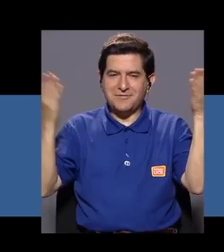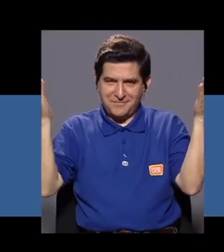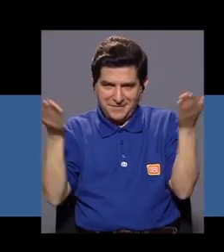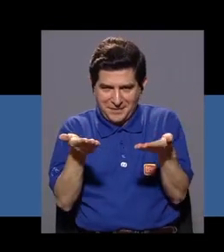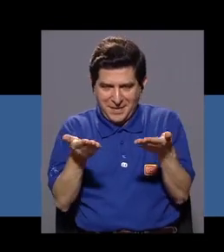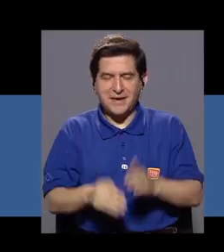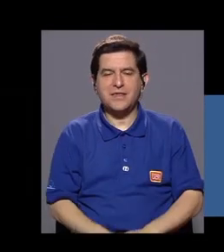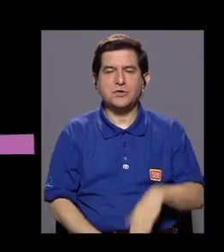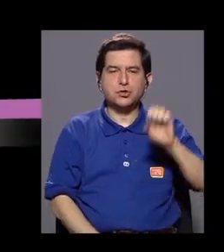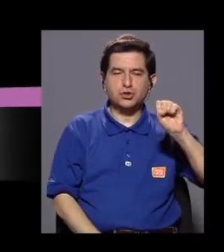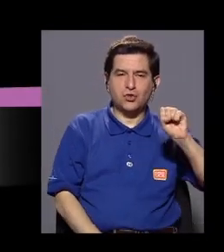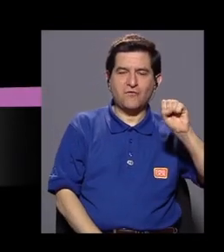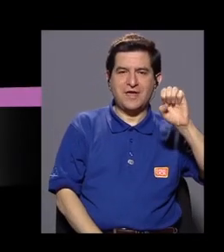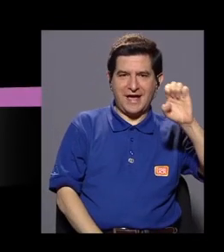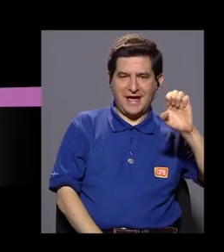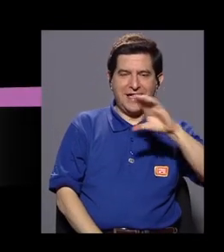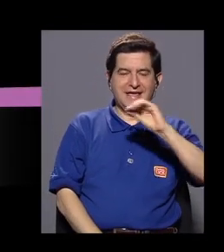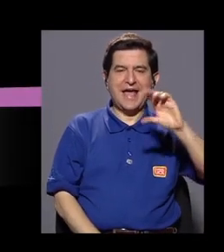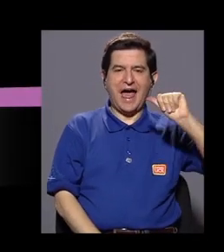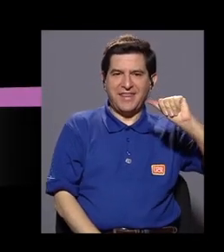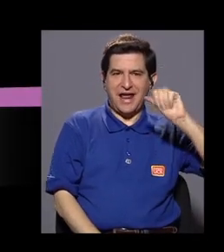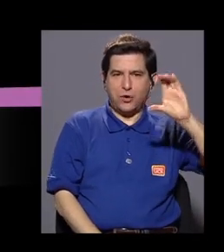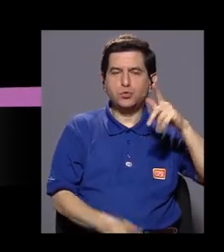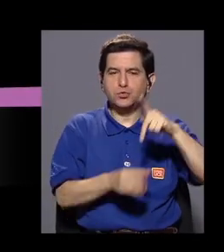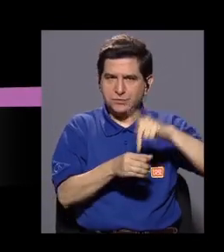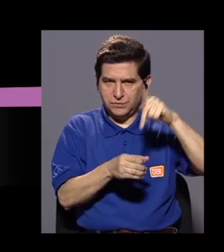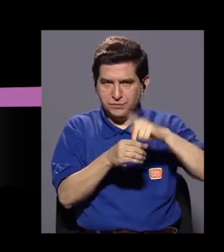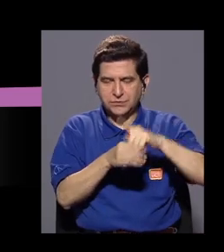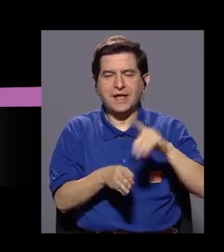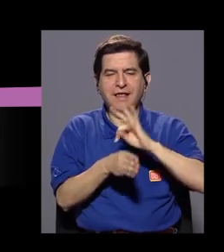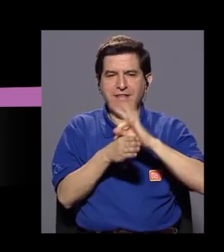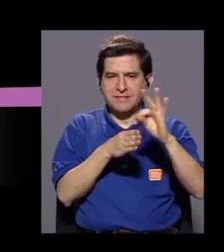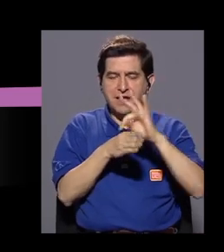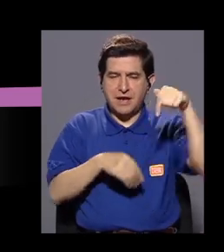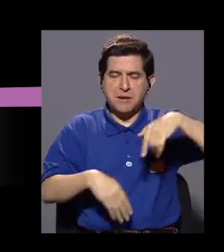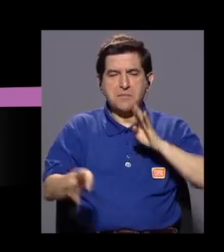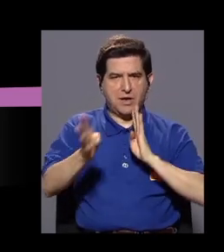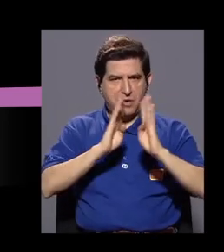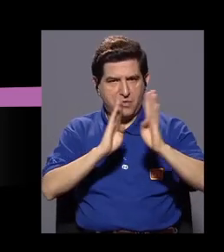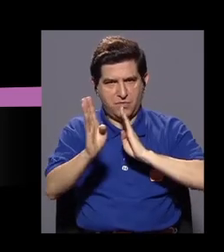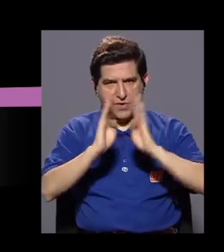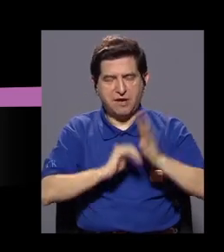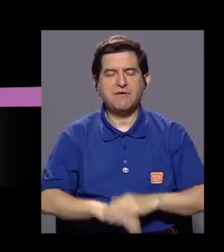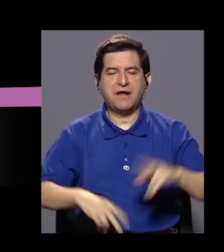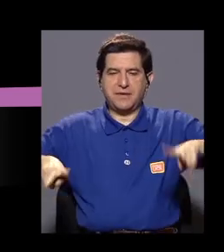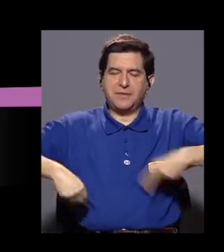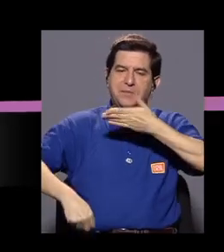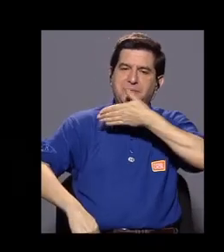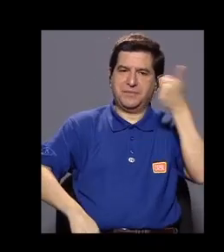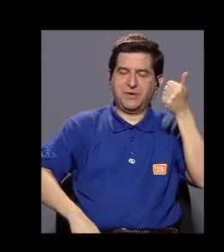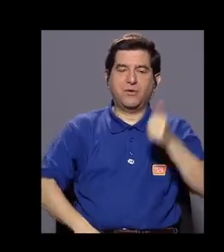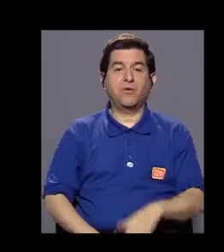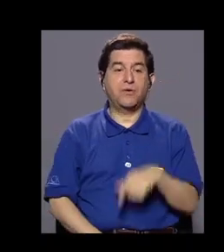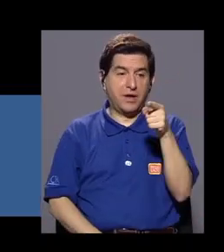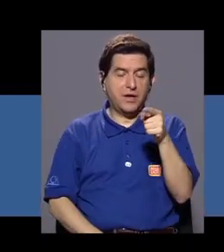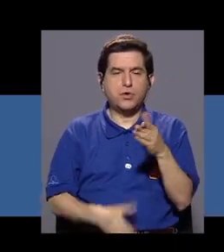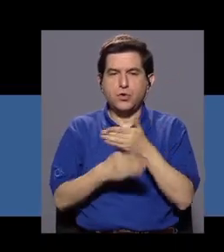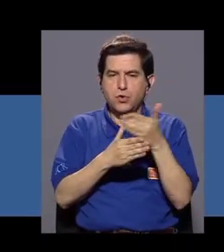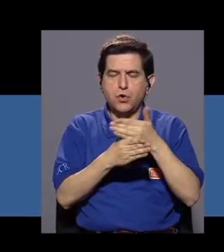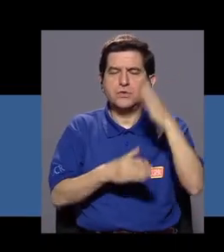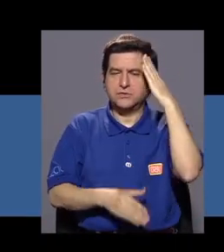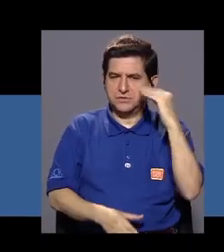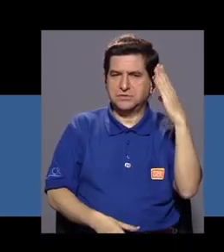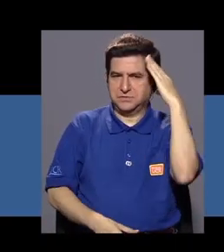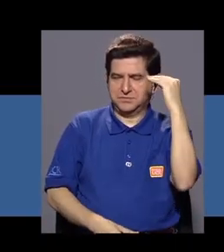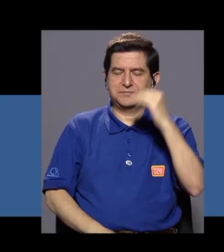Hola, bienvenidos. Sofía Elizondo y Adrián Cruz han participado de la terapia que estamos conversando el día de hoy en Vivir Mejor y ellos nos